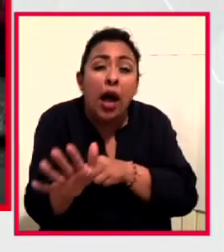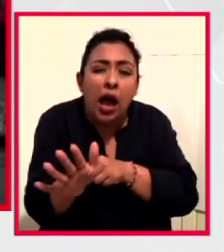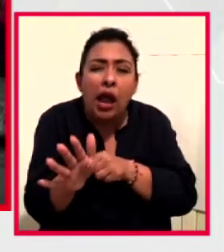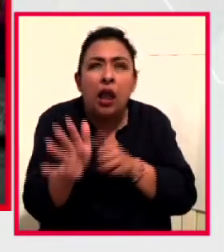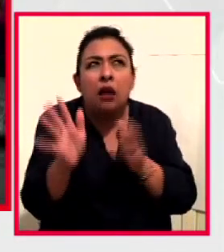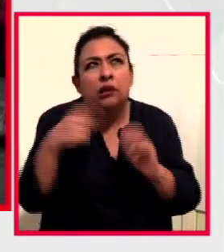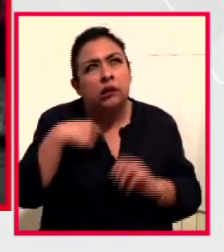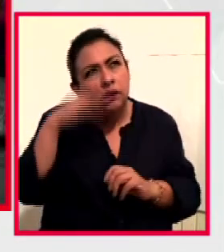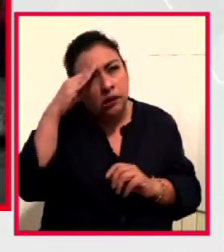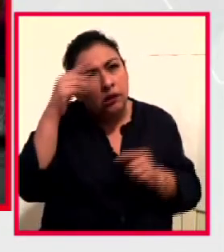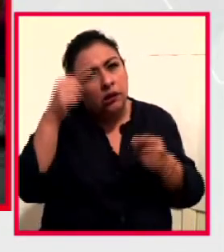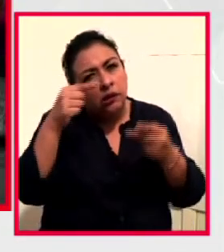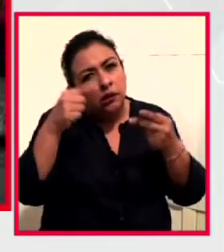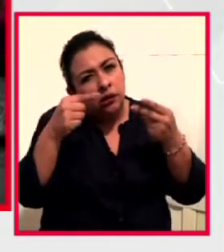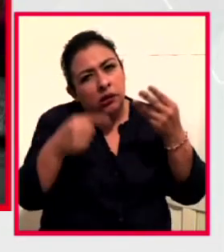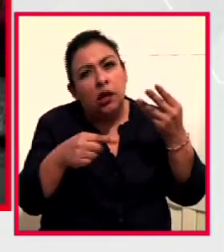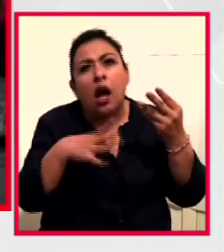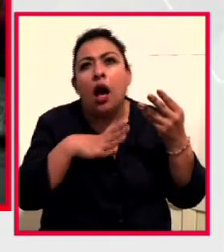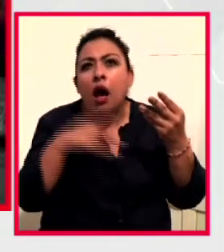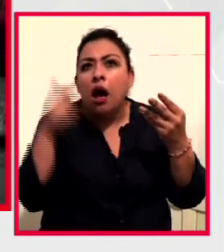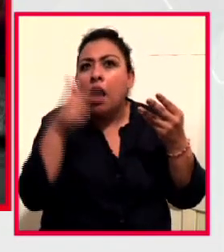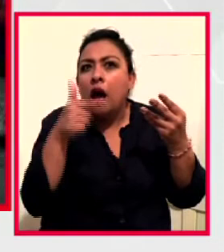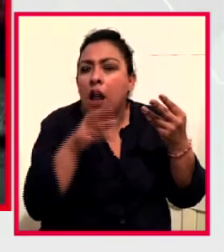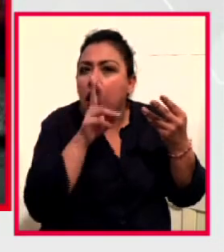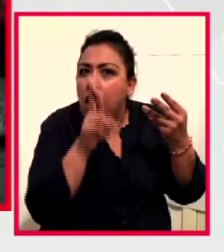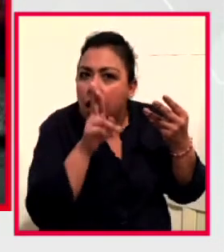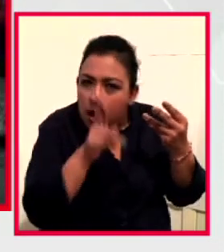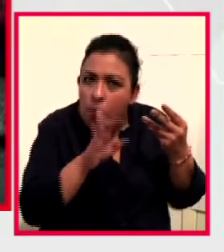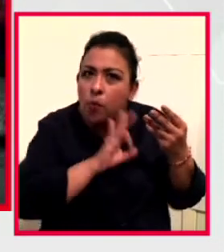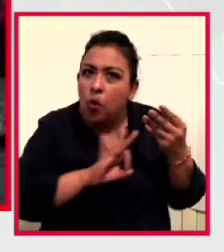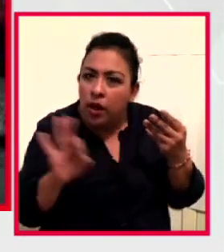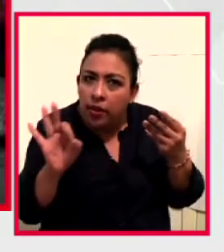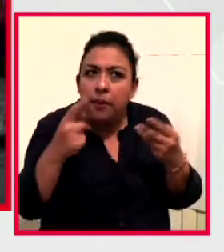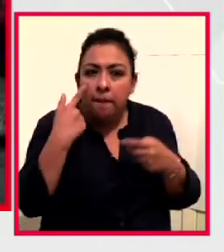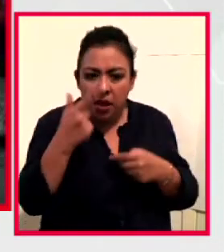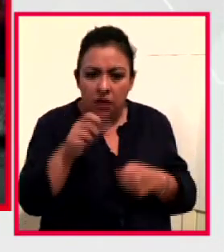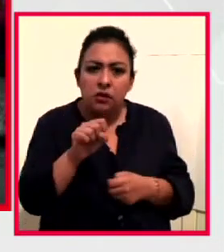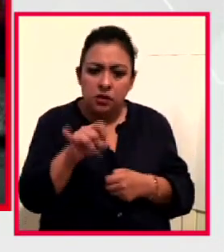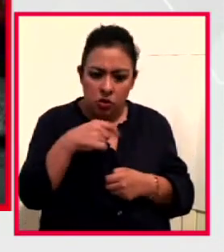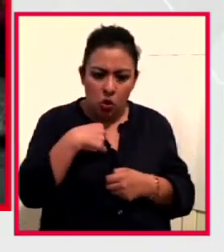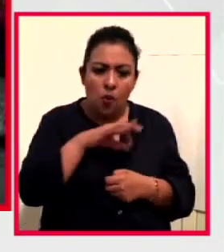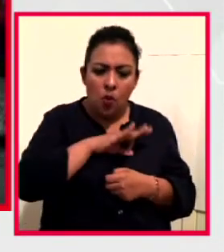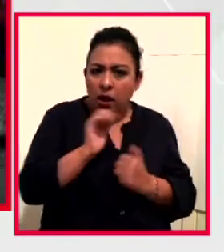vamos teniendo algunas respuestas y vamos viendo que sí hay cosas que podemos hacer.